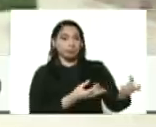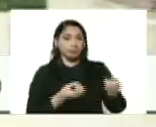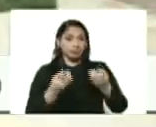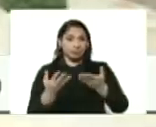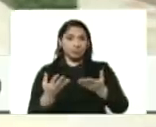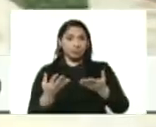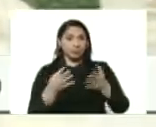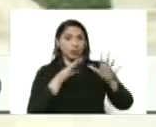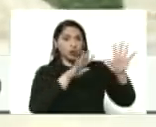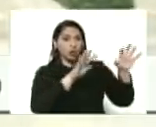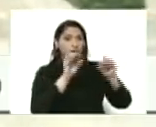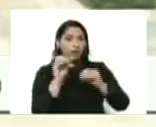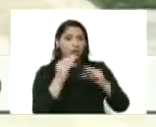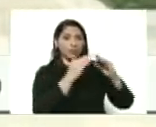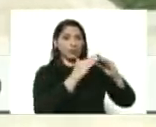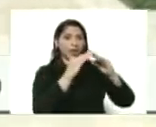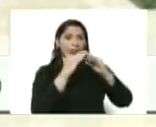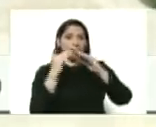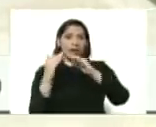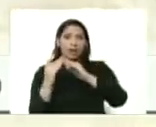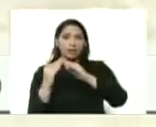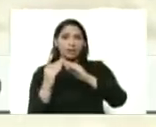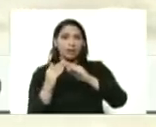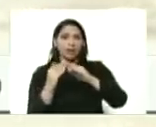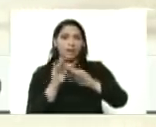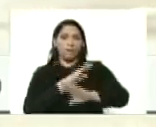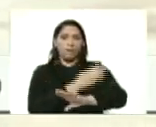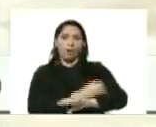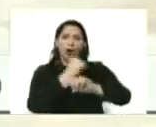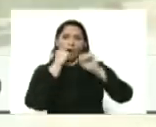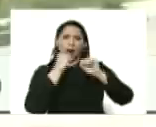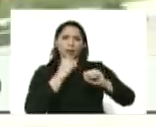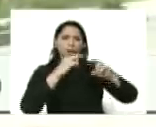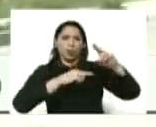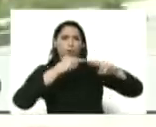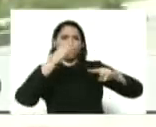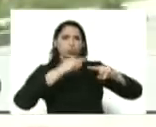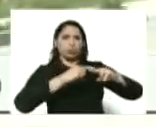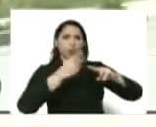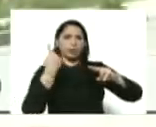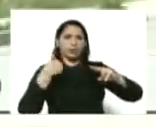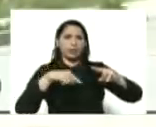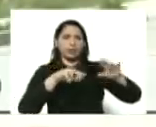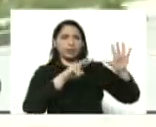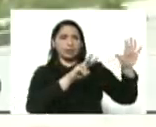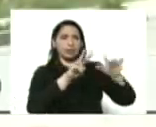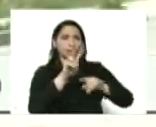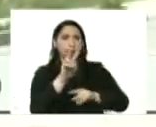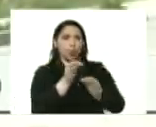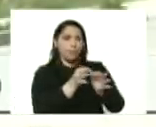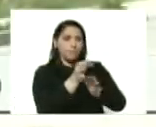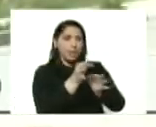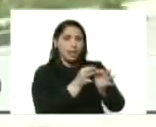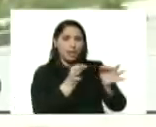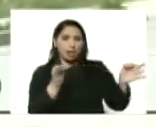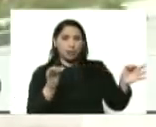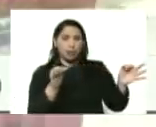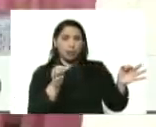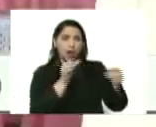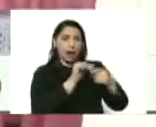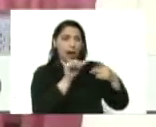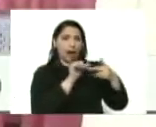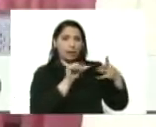de 90 viviendas de sólida construcción que tienen 72 metros cuadrados con sus áreas